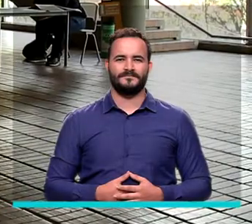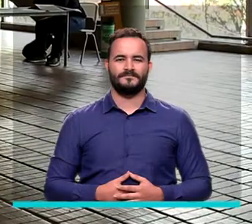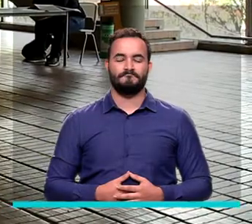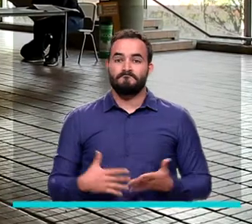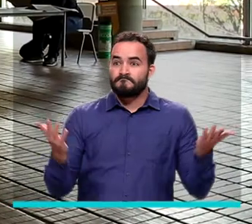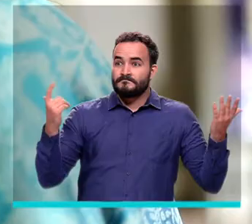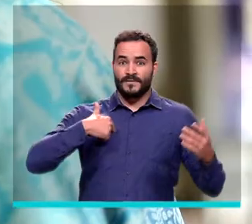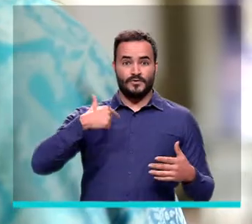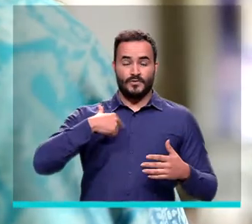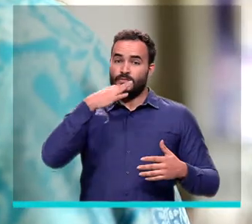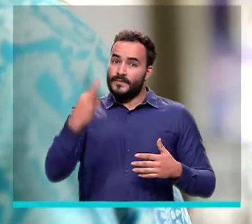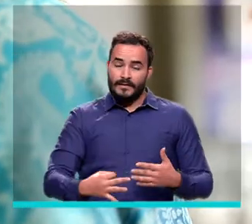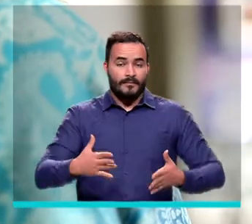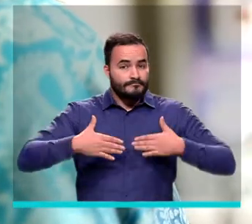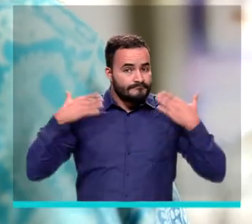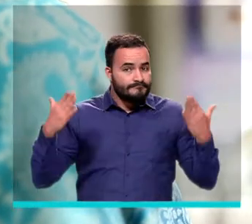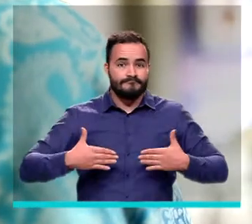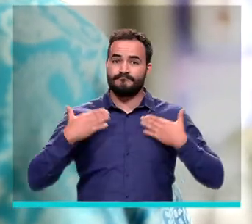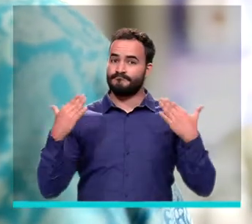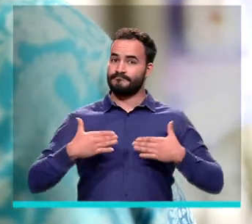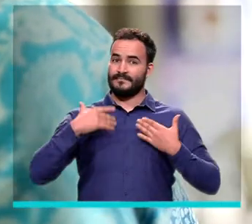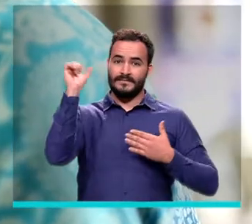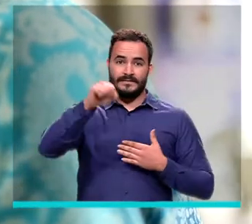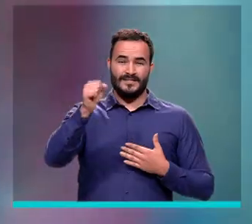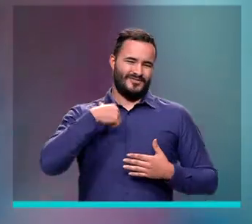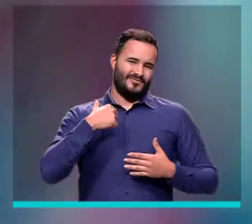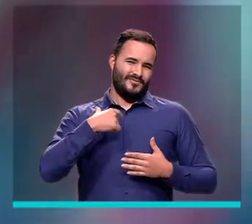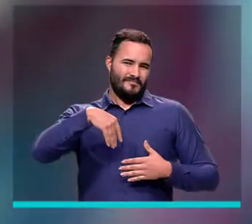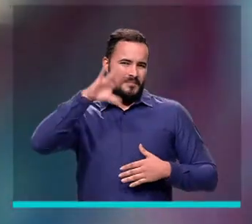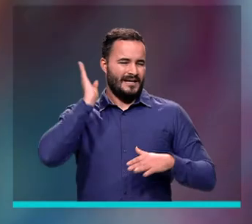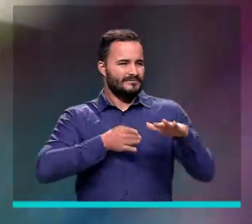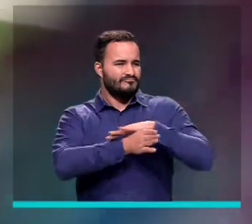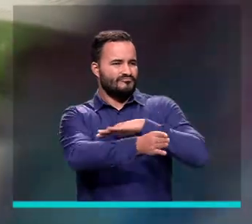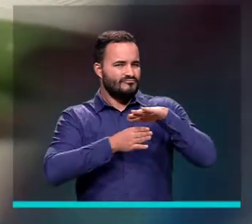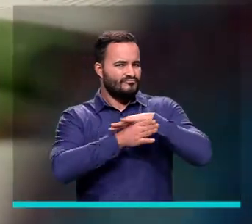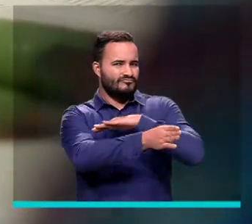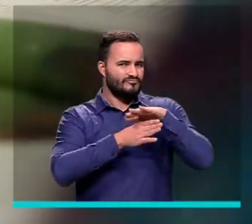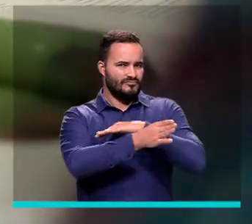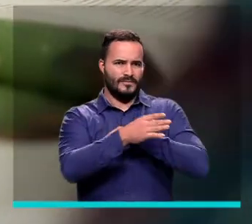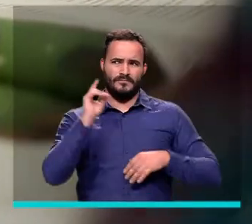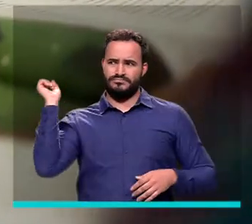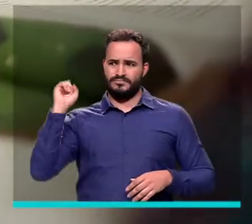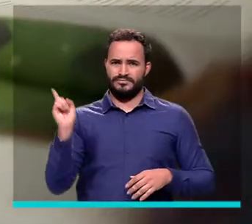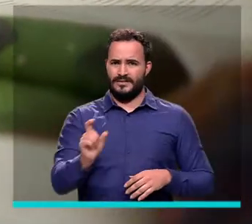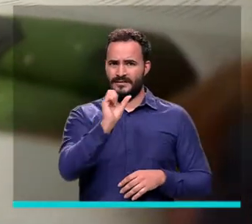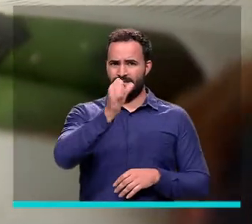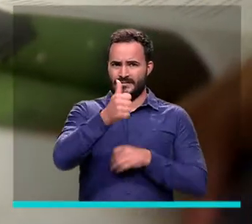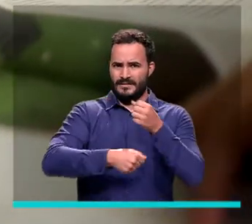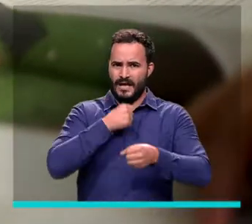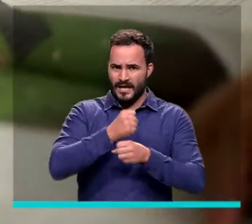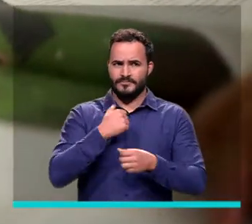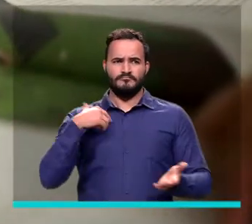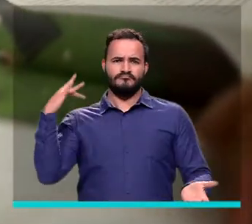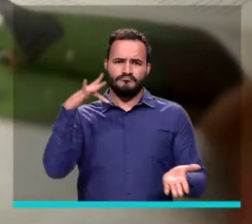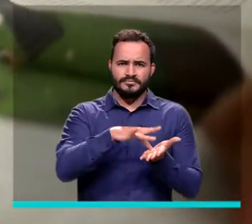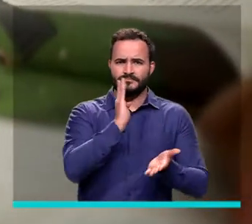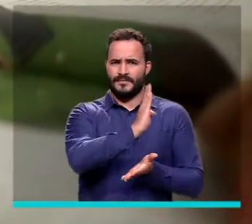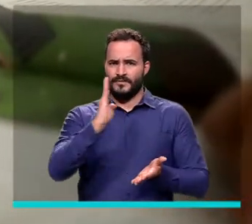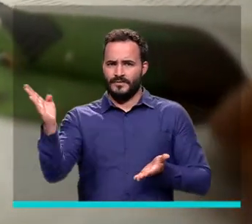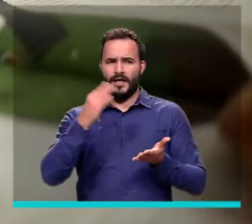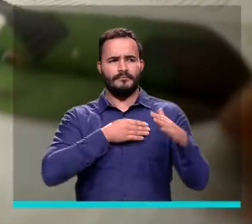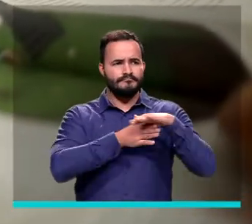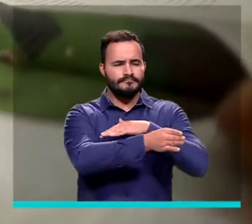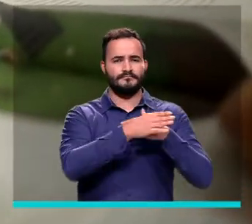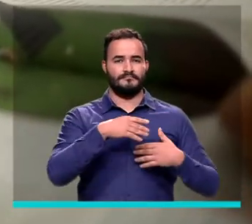Bueno, yo me siento muy contenta porque yo soy usuaria desde hace más de 10 años, de venir a la Biblioteca.